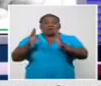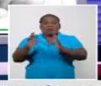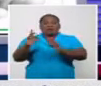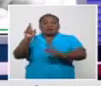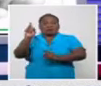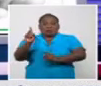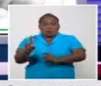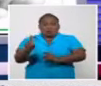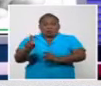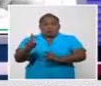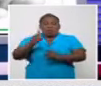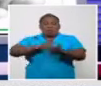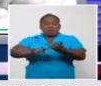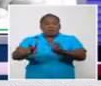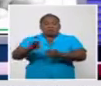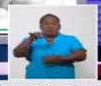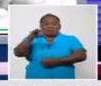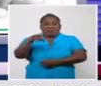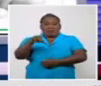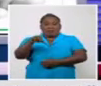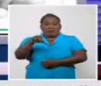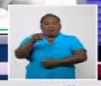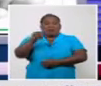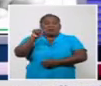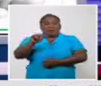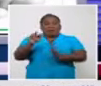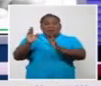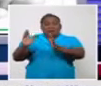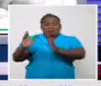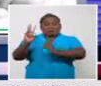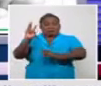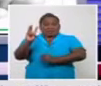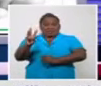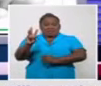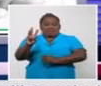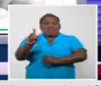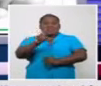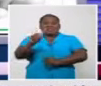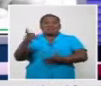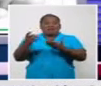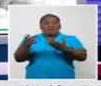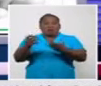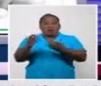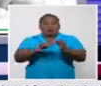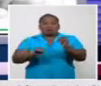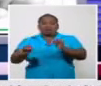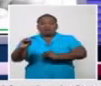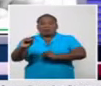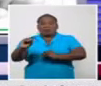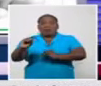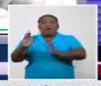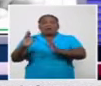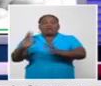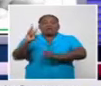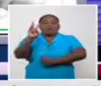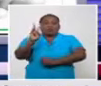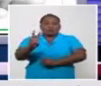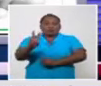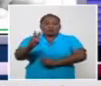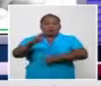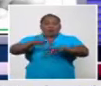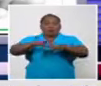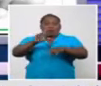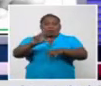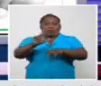de Pinar del Río, que se encontraba en fase 3, de Cienfuegos a la fase 2, que estaba en fase 3 también, y de Holguín a la